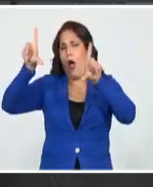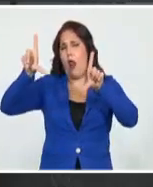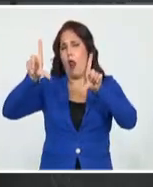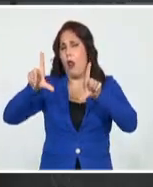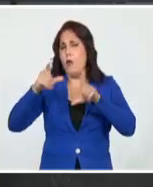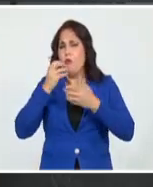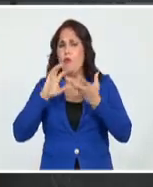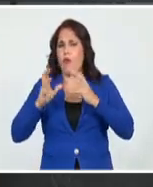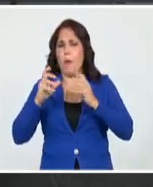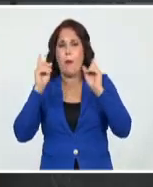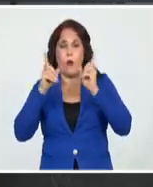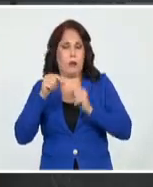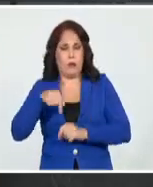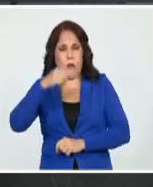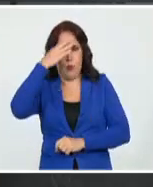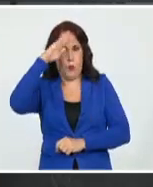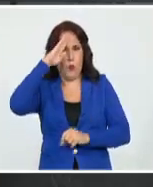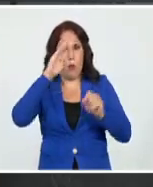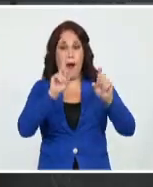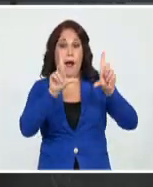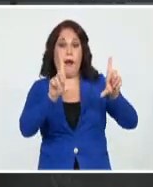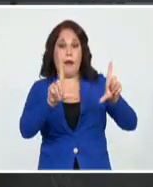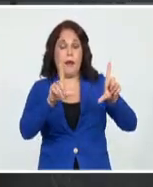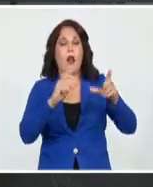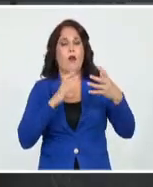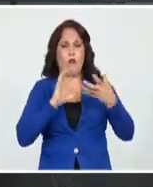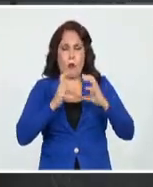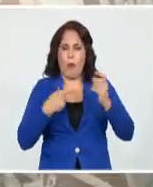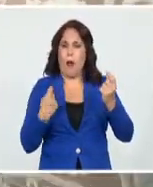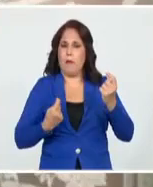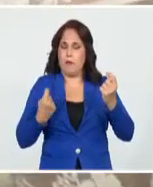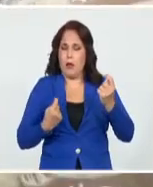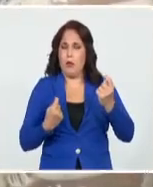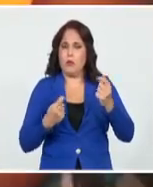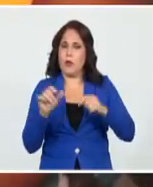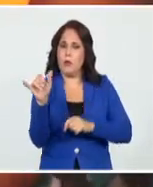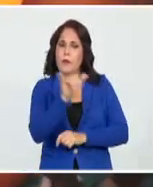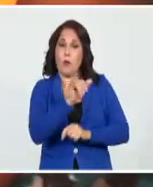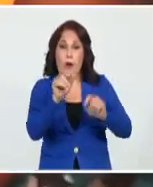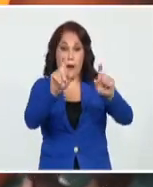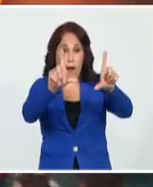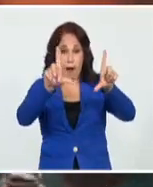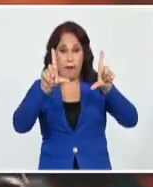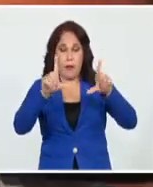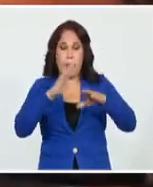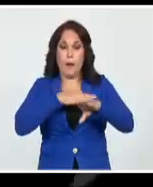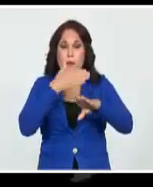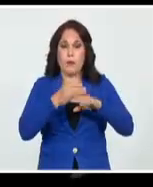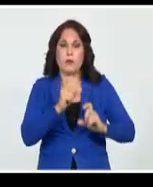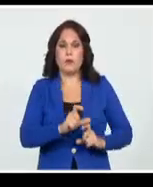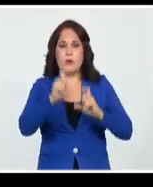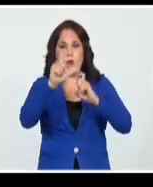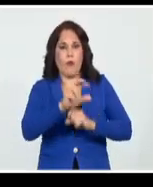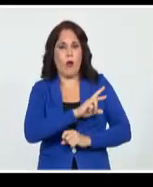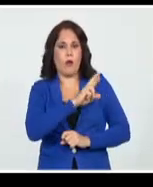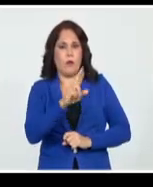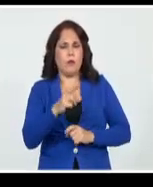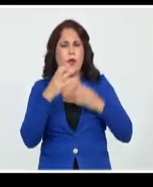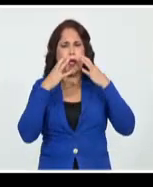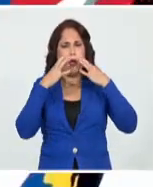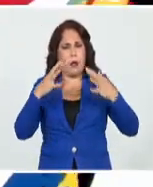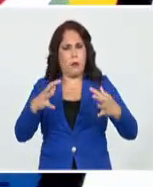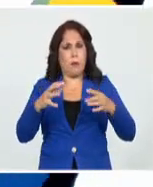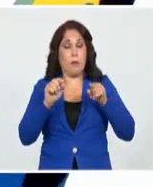arma política. En Cuba el cartel fue el arma política más importante. El cartel luego del triunfo de la revolución afianzó sus